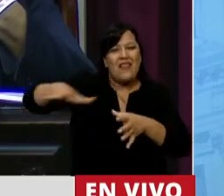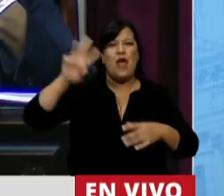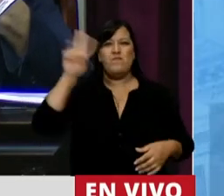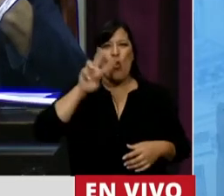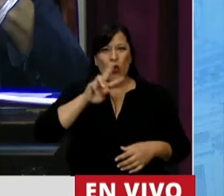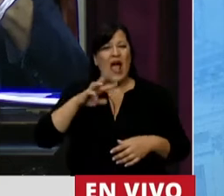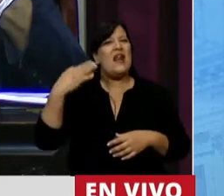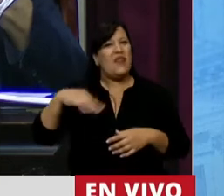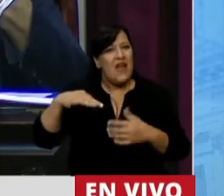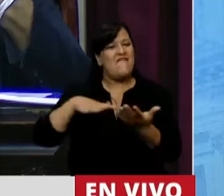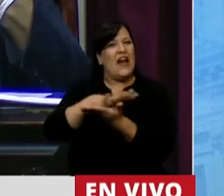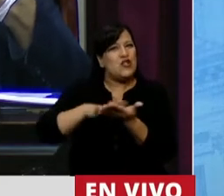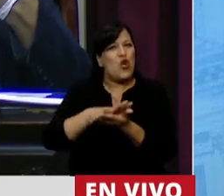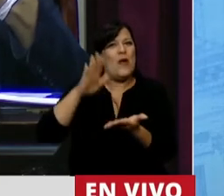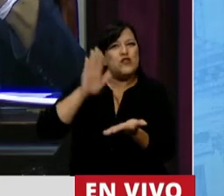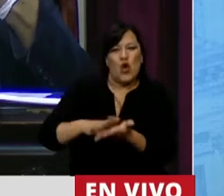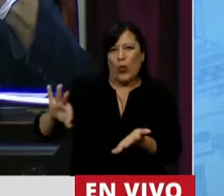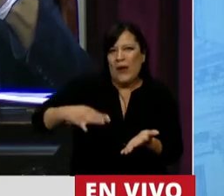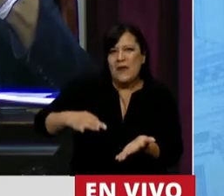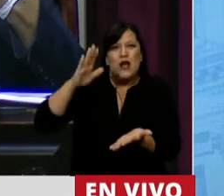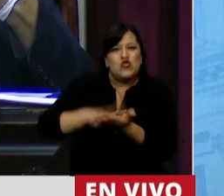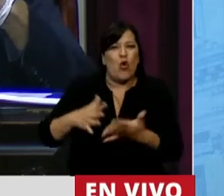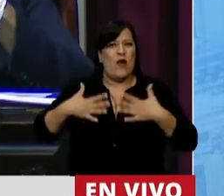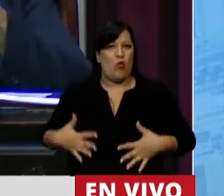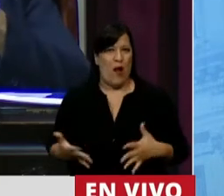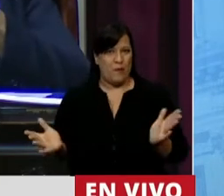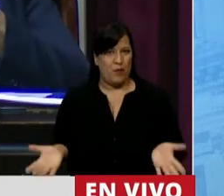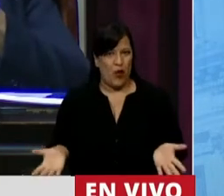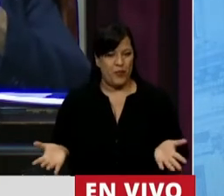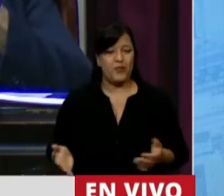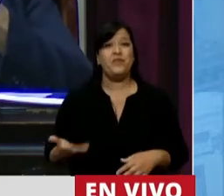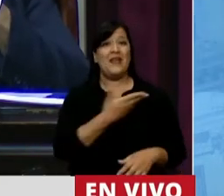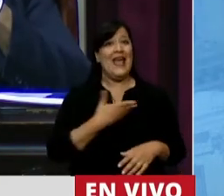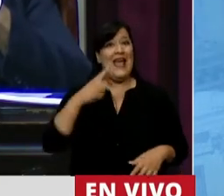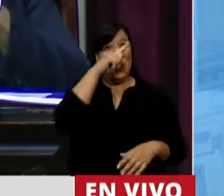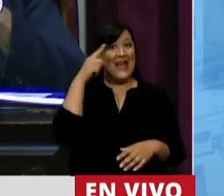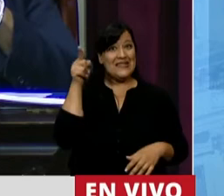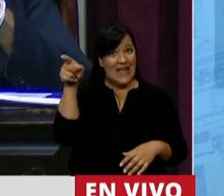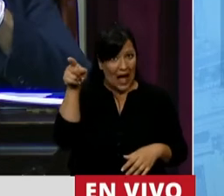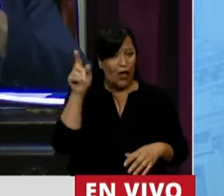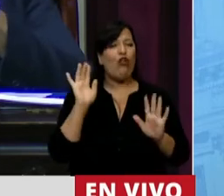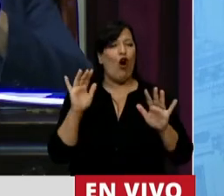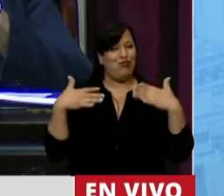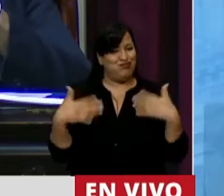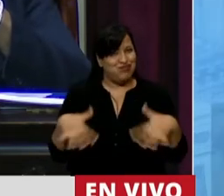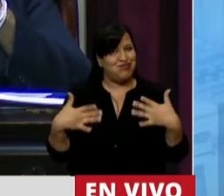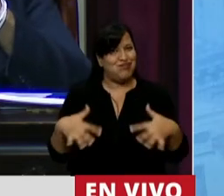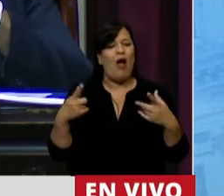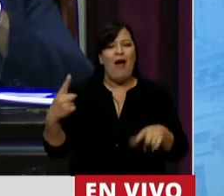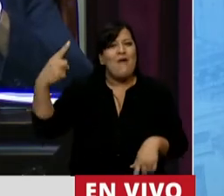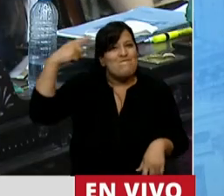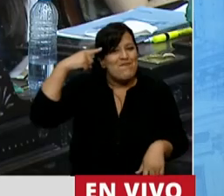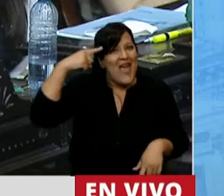resolver sobre su vida y sobre su cuerpo. Un Estado que sin lugar a dudas está